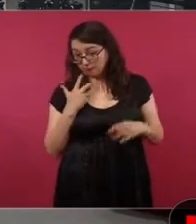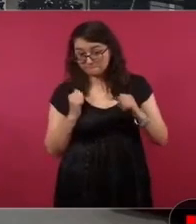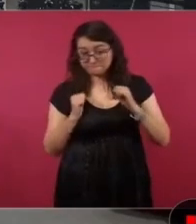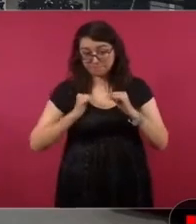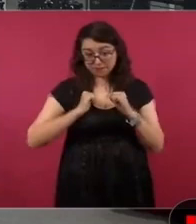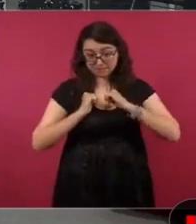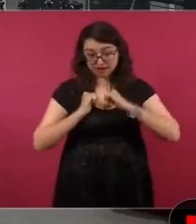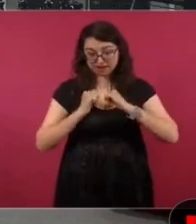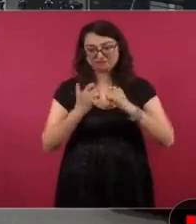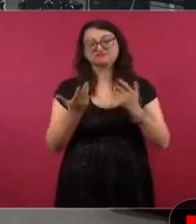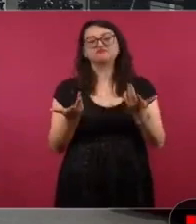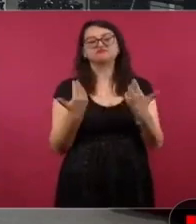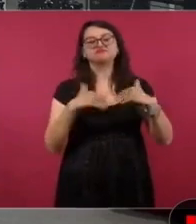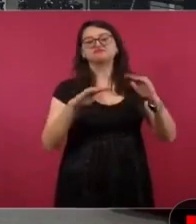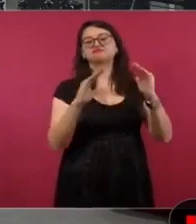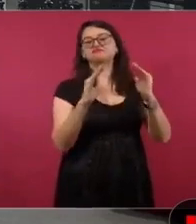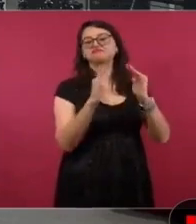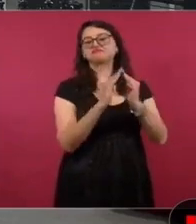a tu casa.